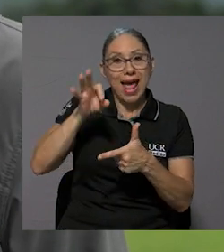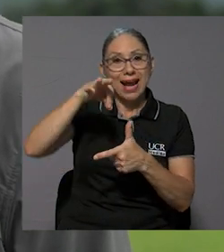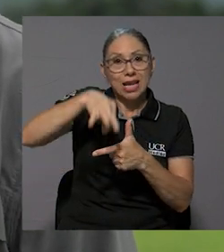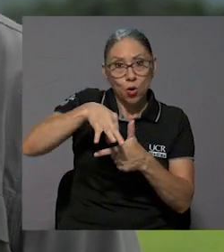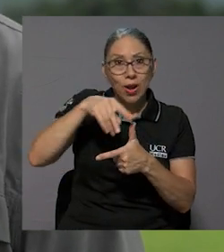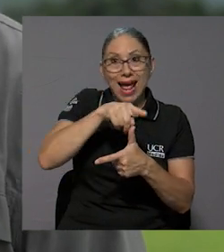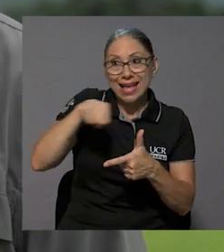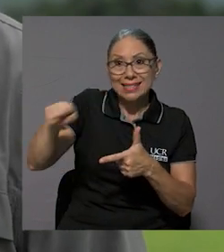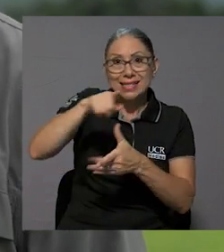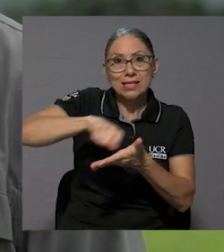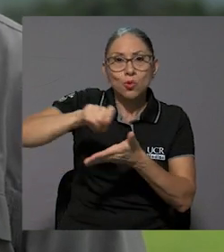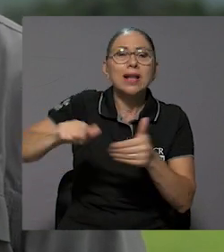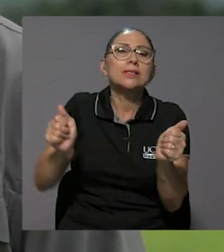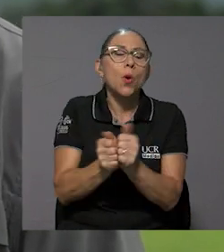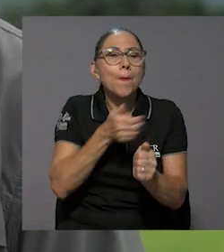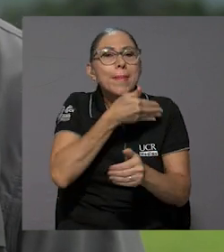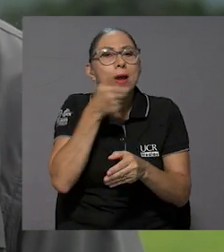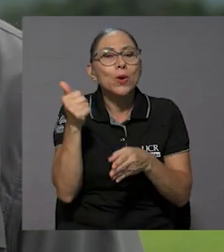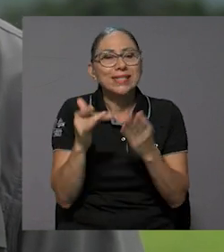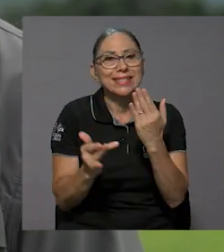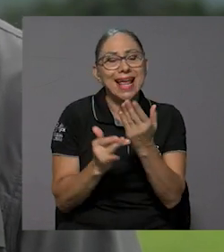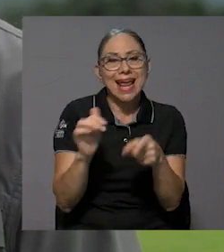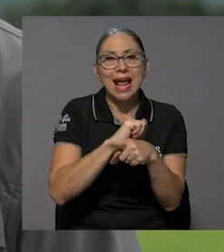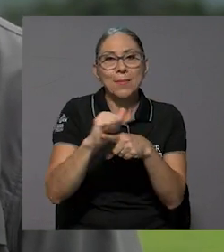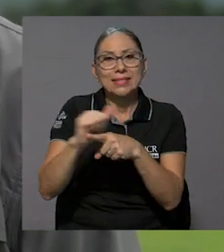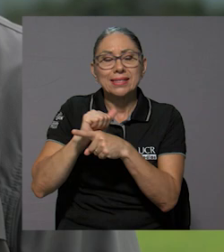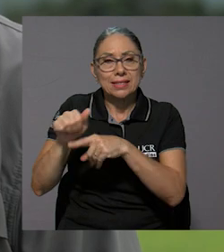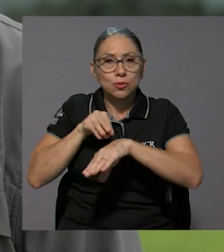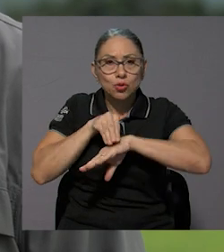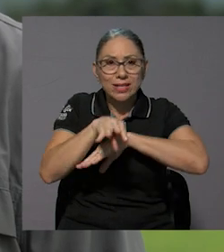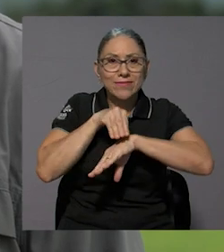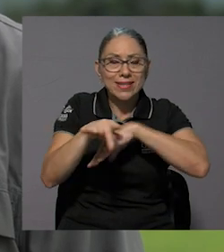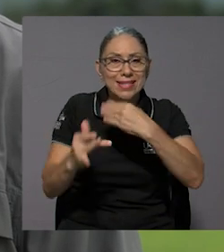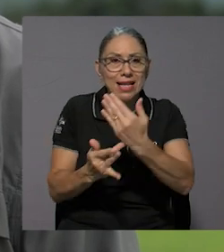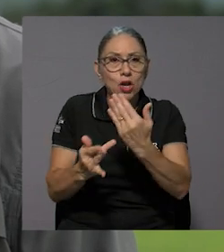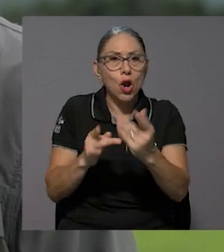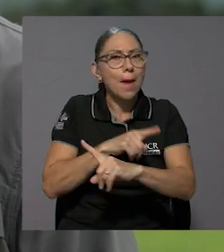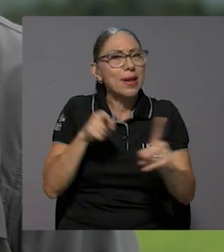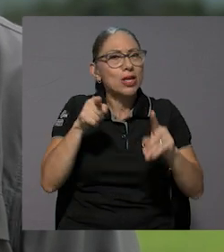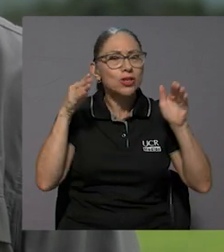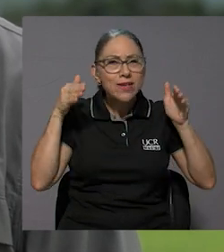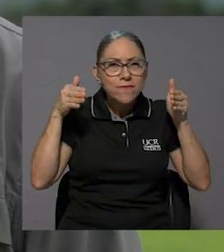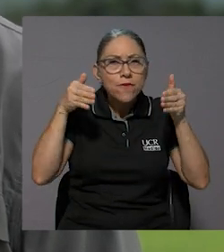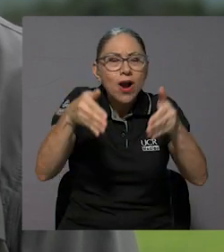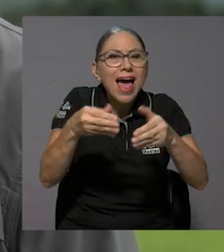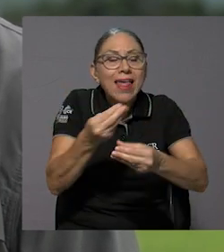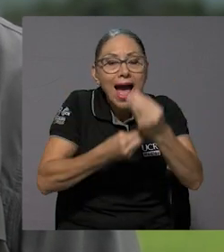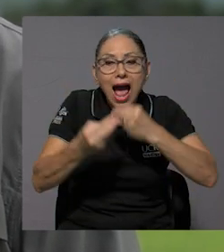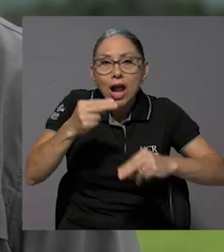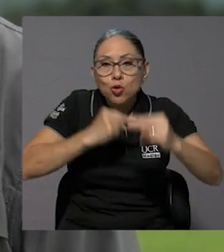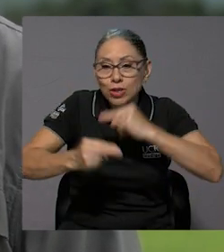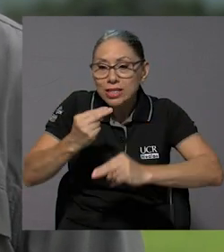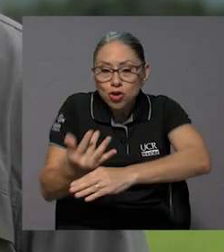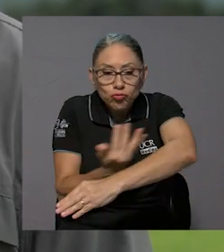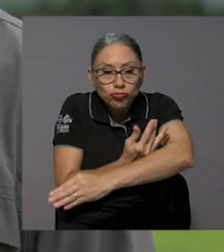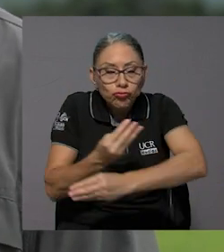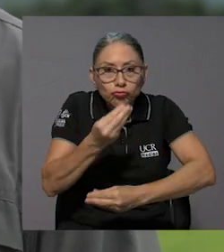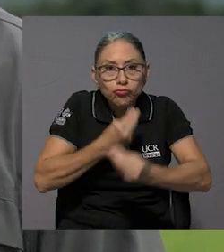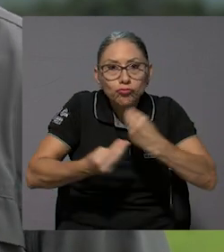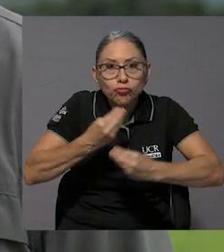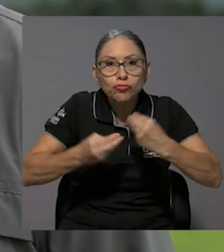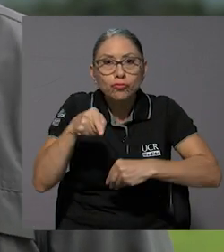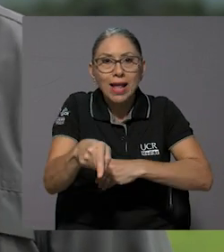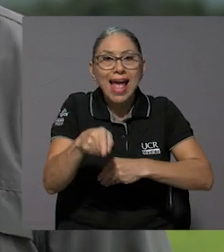técnicas, mejor capacitación, mejor transferencia tecnológica, pero muy enfocada, muy enfocada a la nutrición, por ejemplo con las pasturas, muy